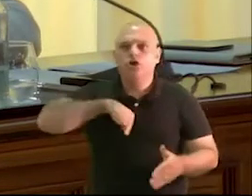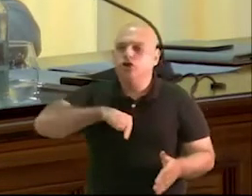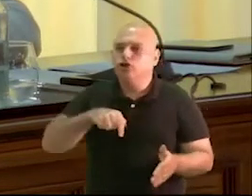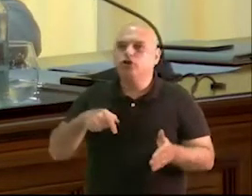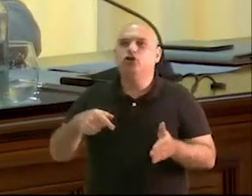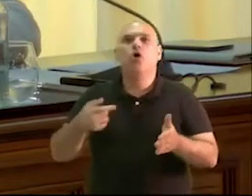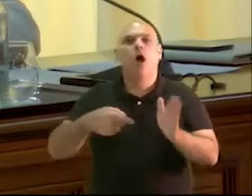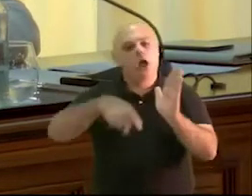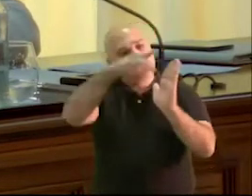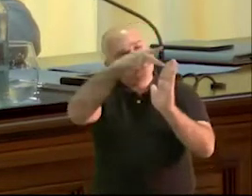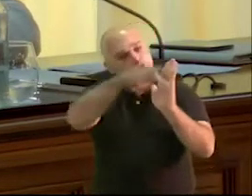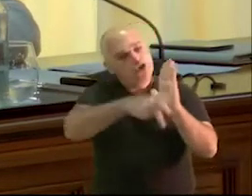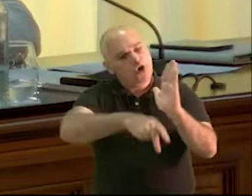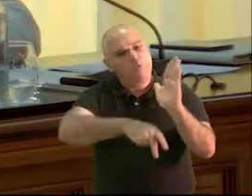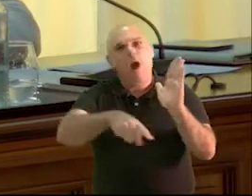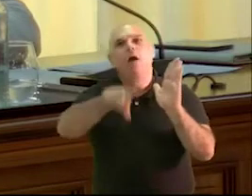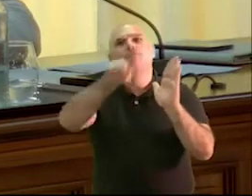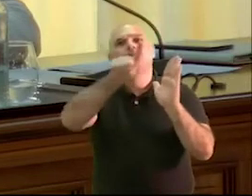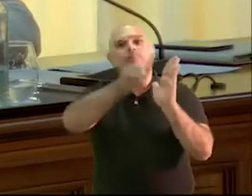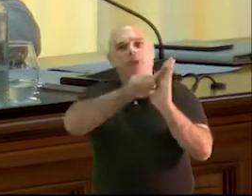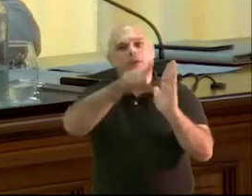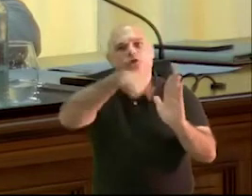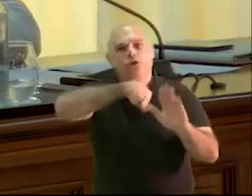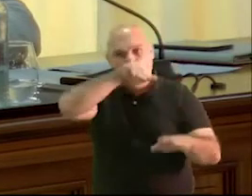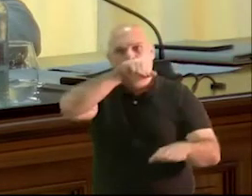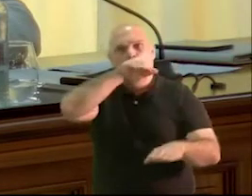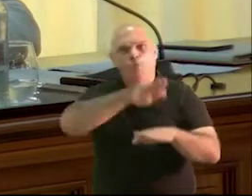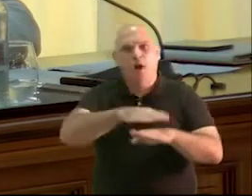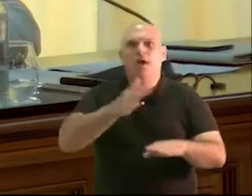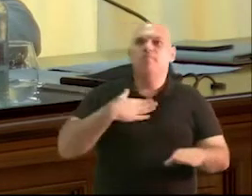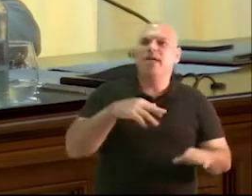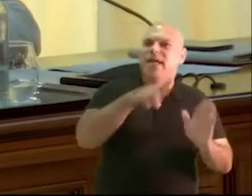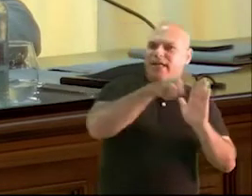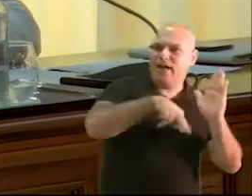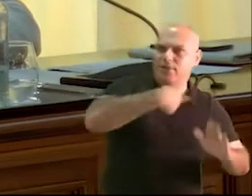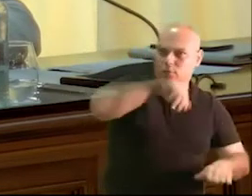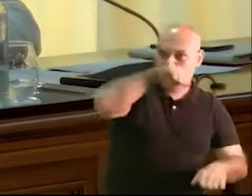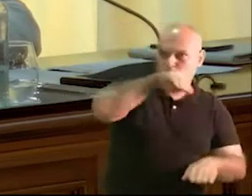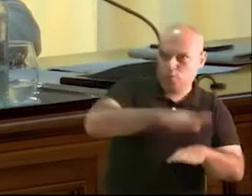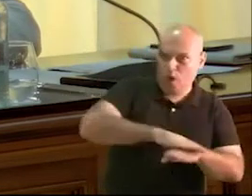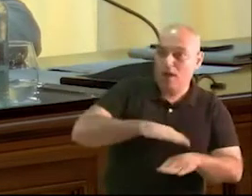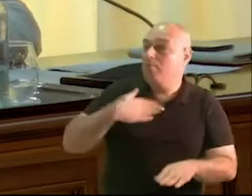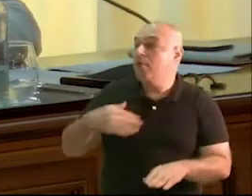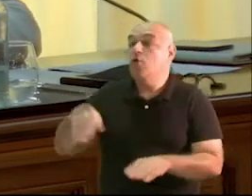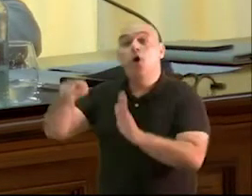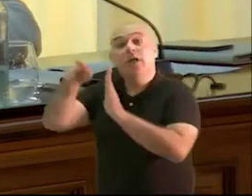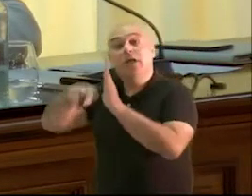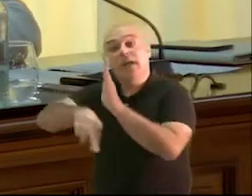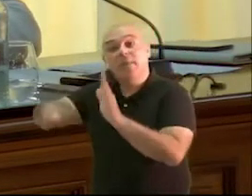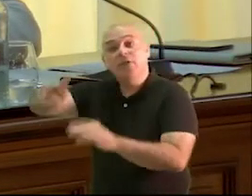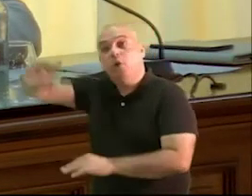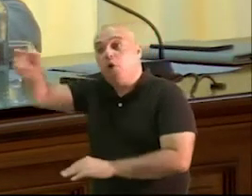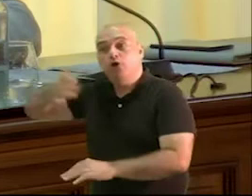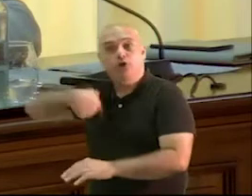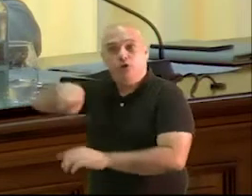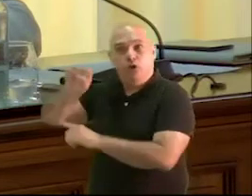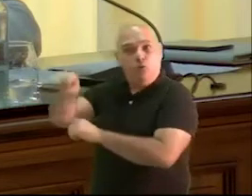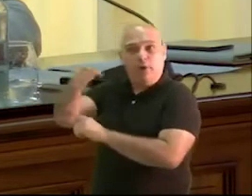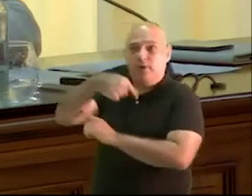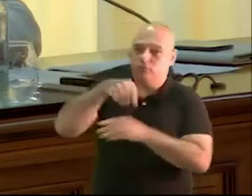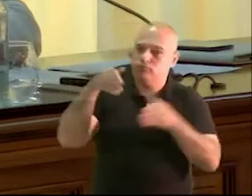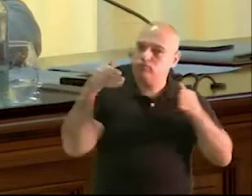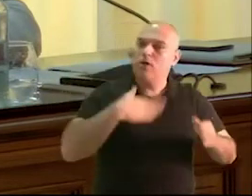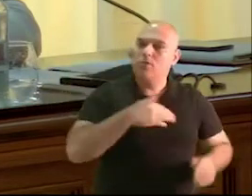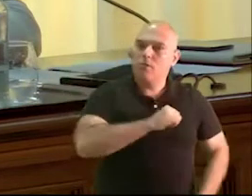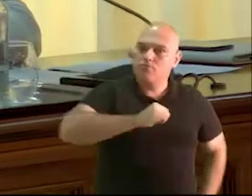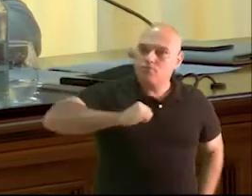marca mi grupo político y que no marca ninguna de las formaciones que hoy están representadas en este pleno, ni el Partido Popular, ni el Partido Socialista, ni Podemos, tiene que